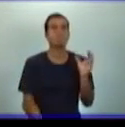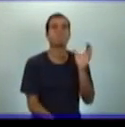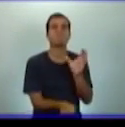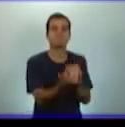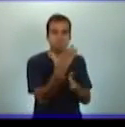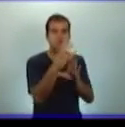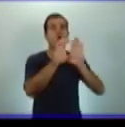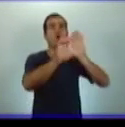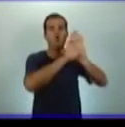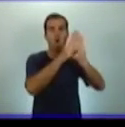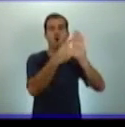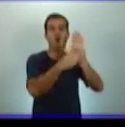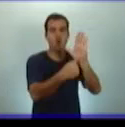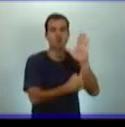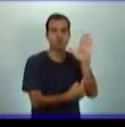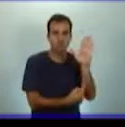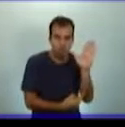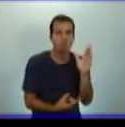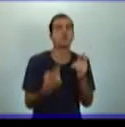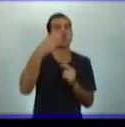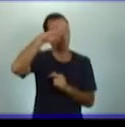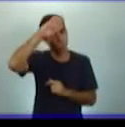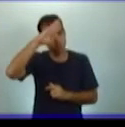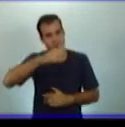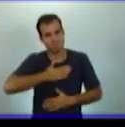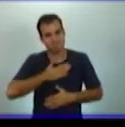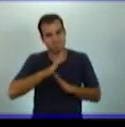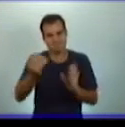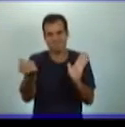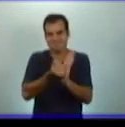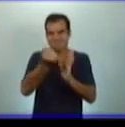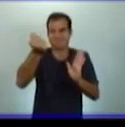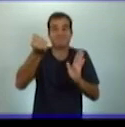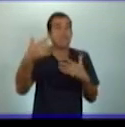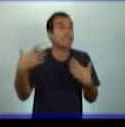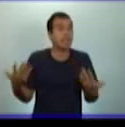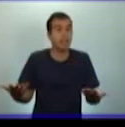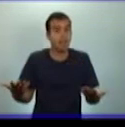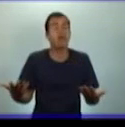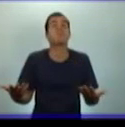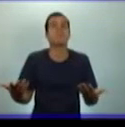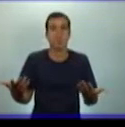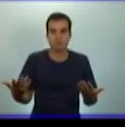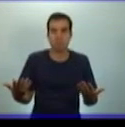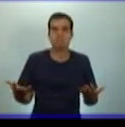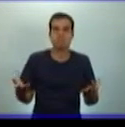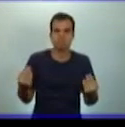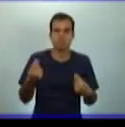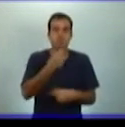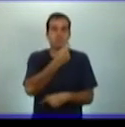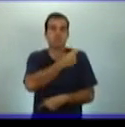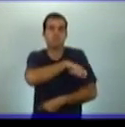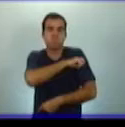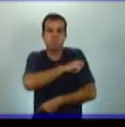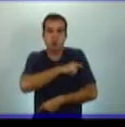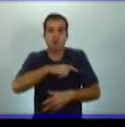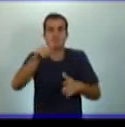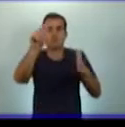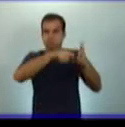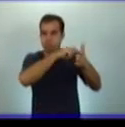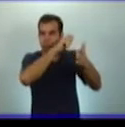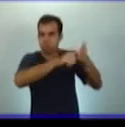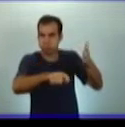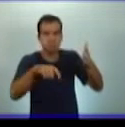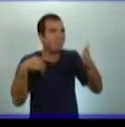constitución de la República de Cuba aprobada mediante referendo nacional por el 97